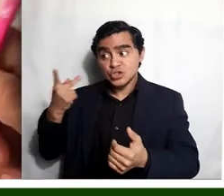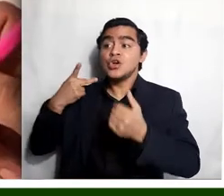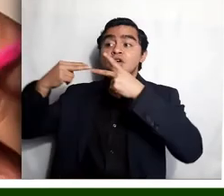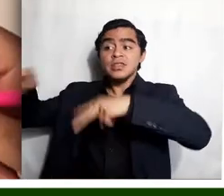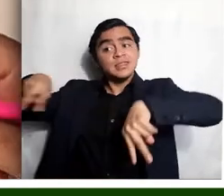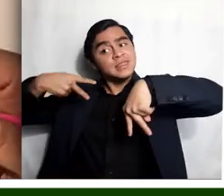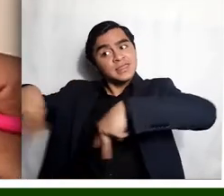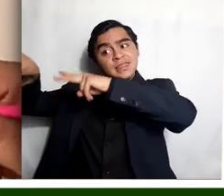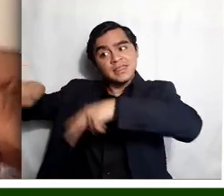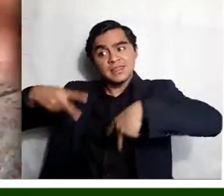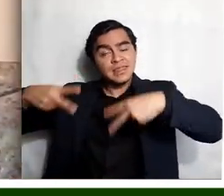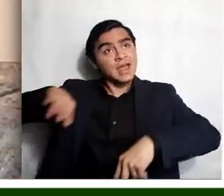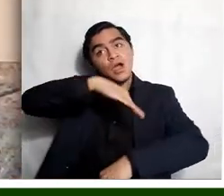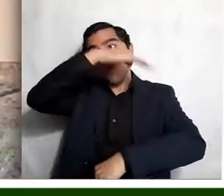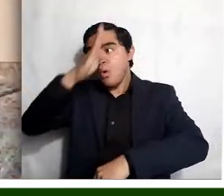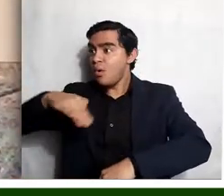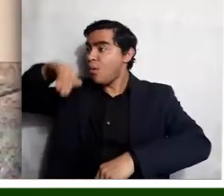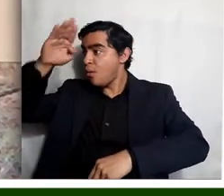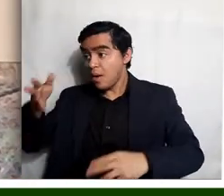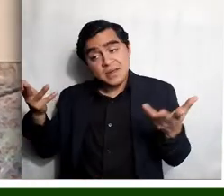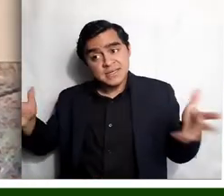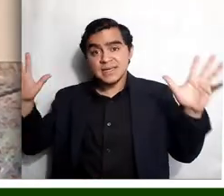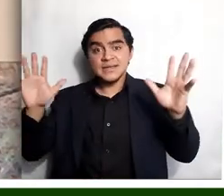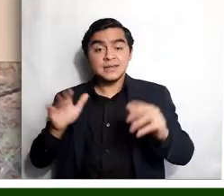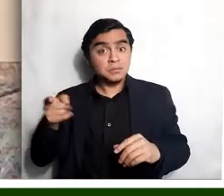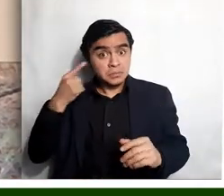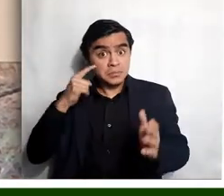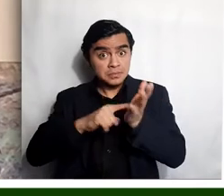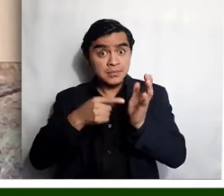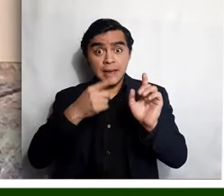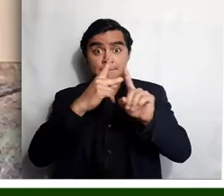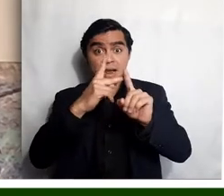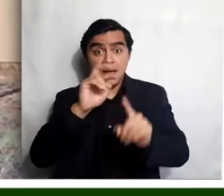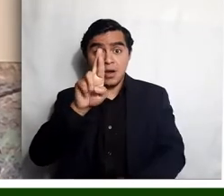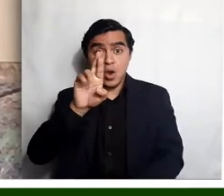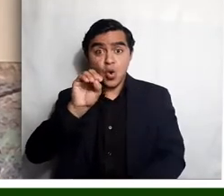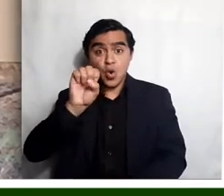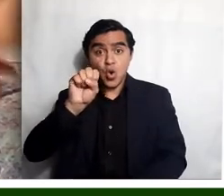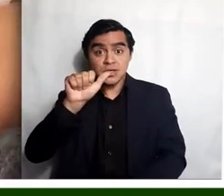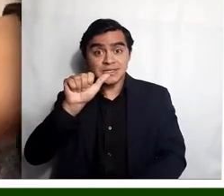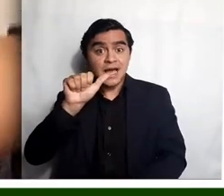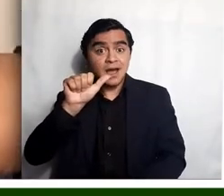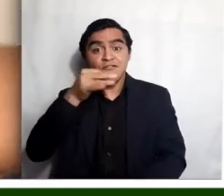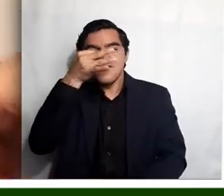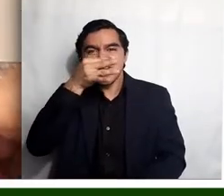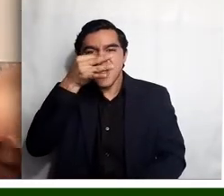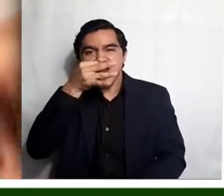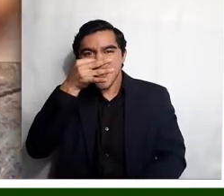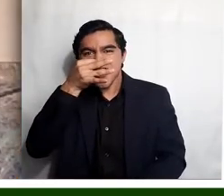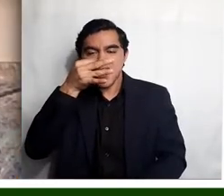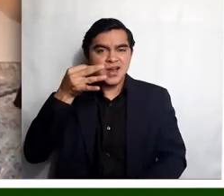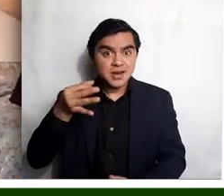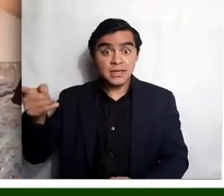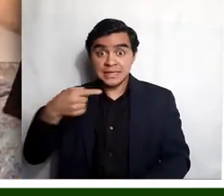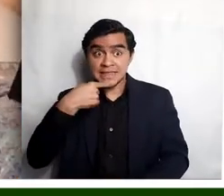en la colina y nada más. Entonces, recuerden que habla de rosa, ¿verdad? Entonces, yo dibujo una rosa. Habla de